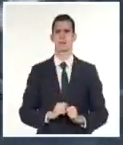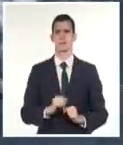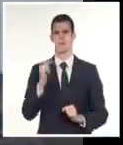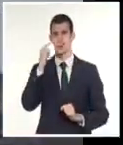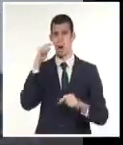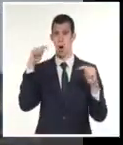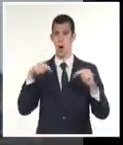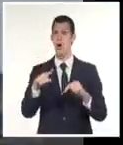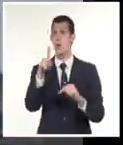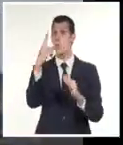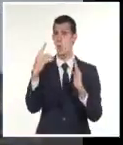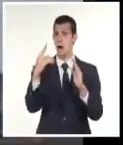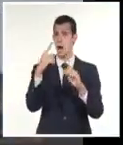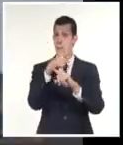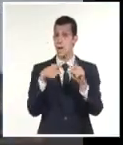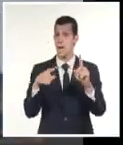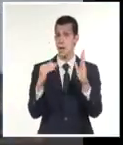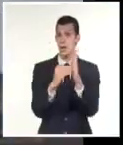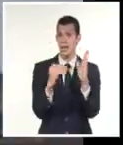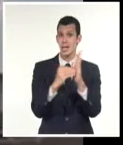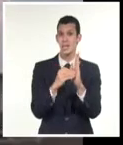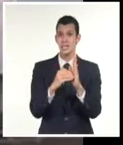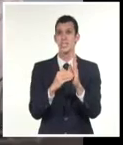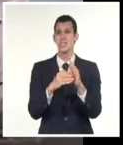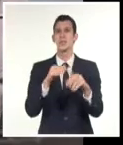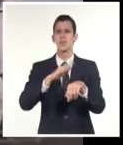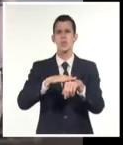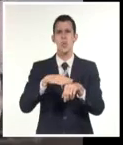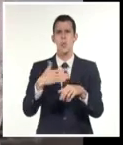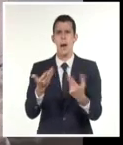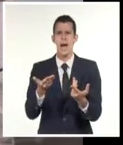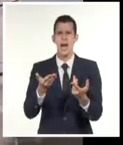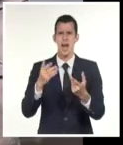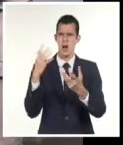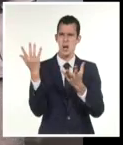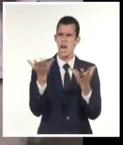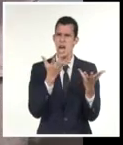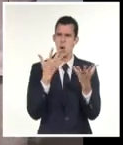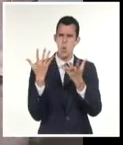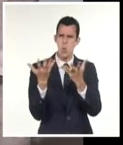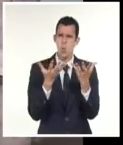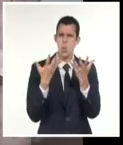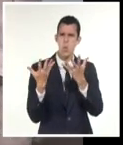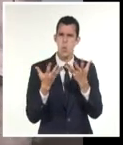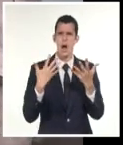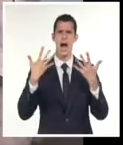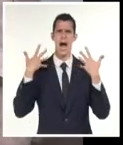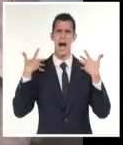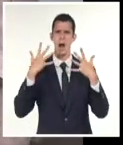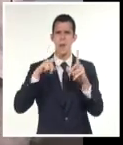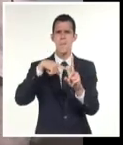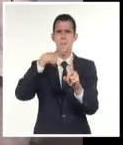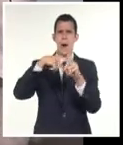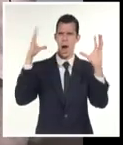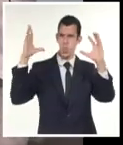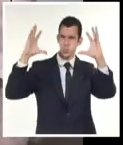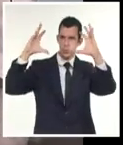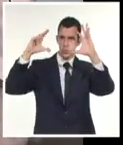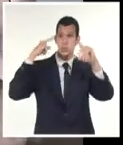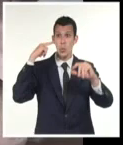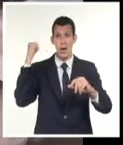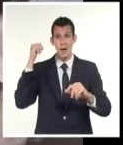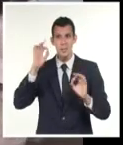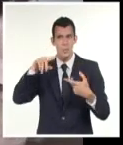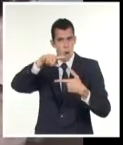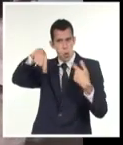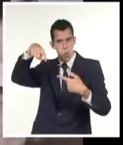aquí en San José de las Lajas, en la provincia de Medavés, que se produjo este tornado, que acaba de ser noticia y ustedes lo acaban también de apreciar en